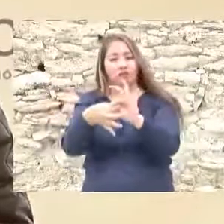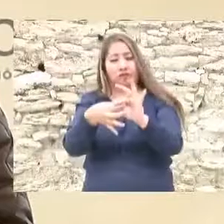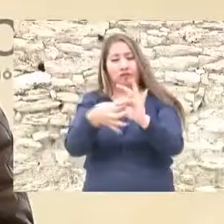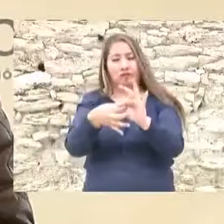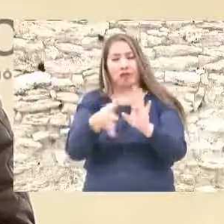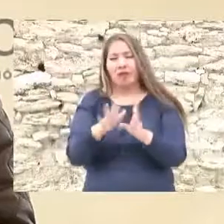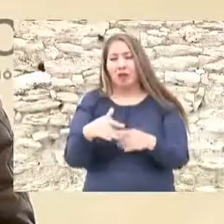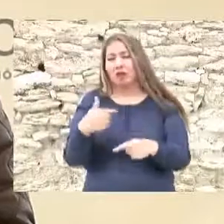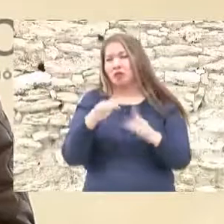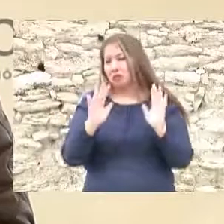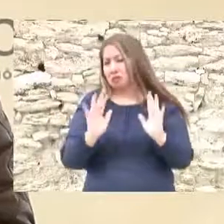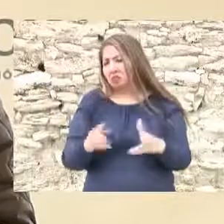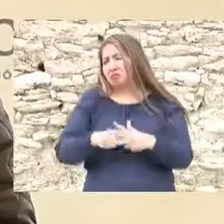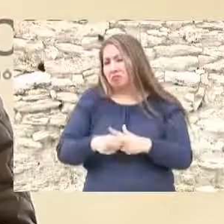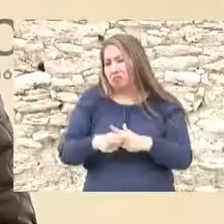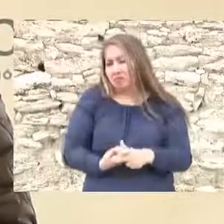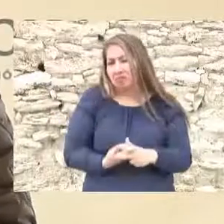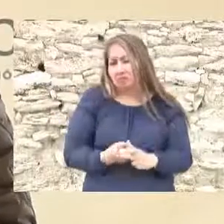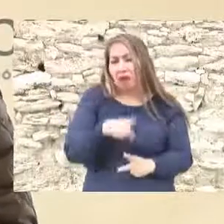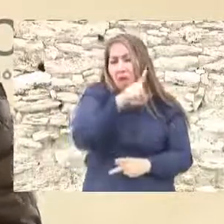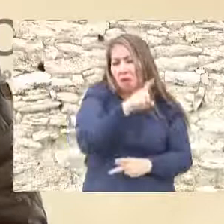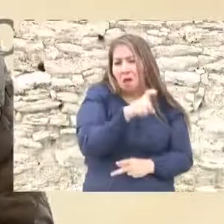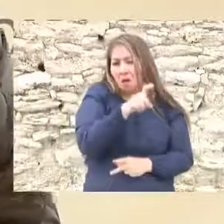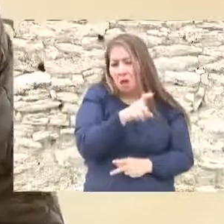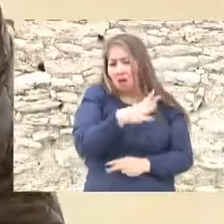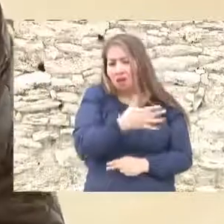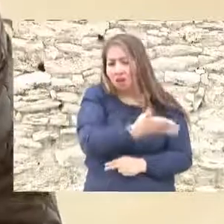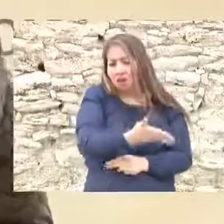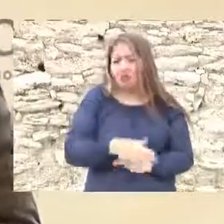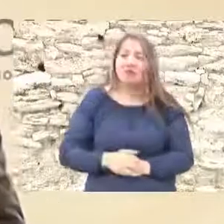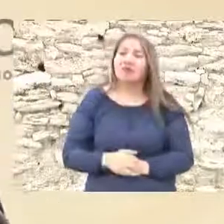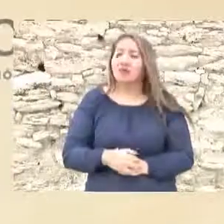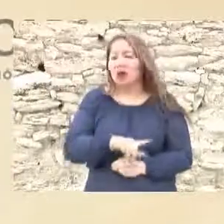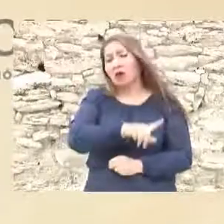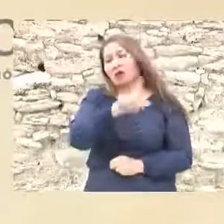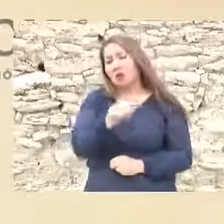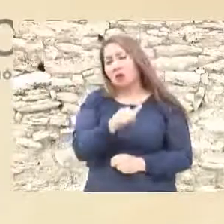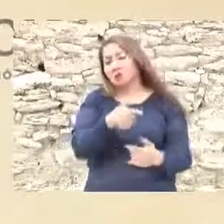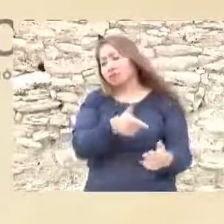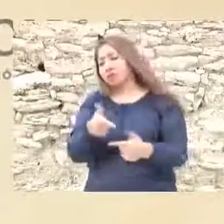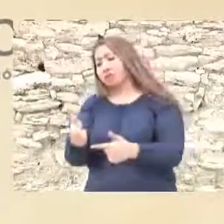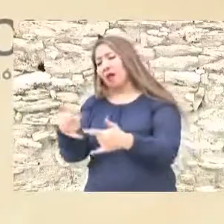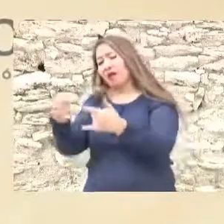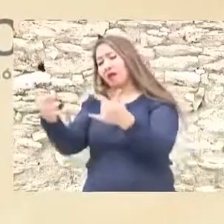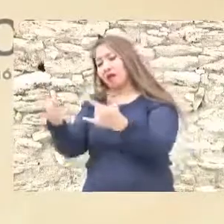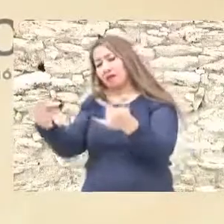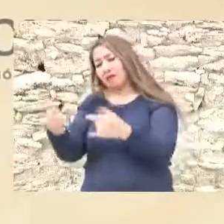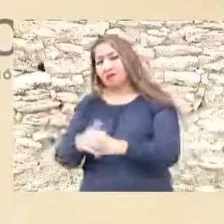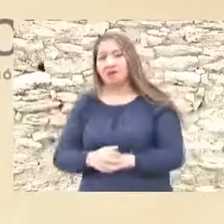voy a empezar con el agua y luego la historia